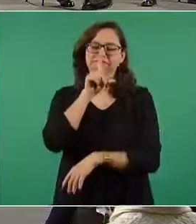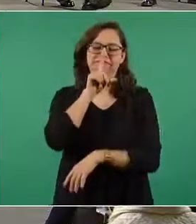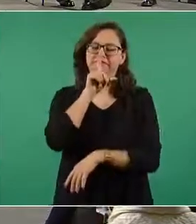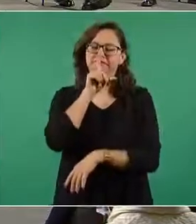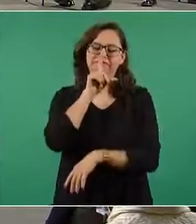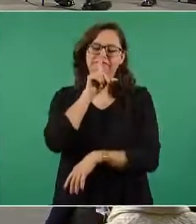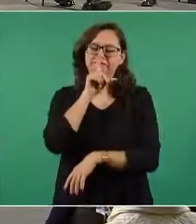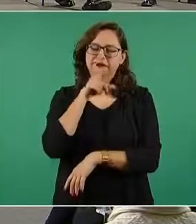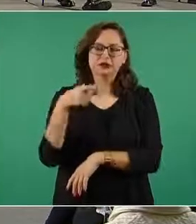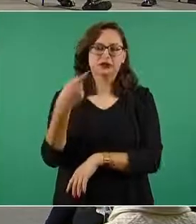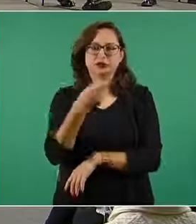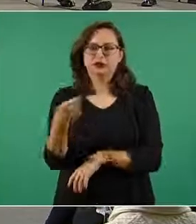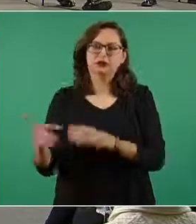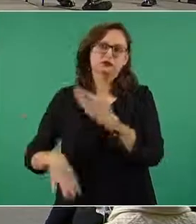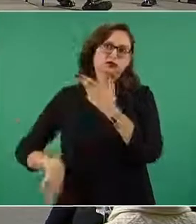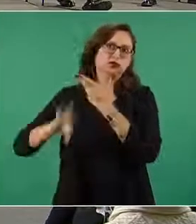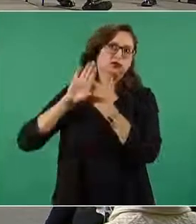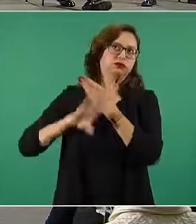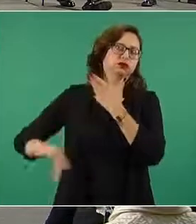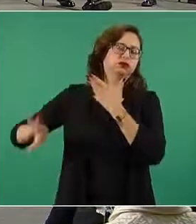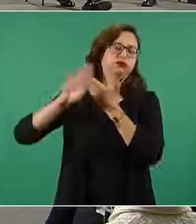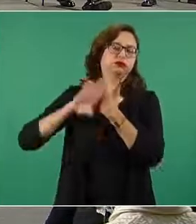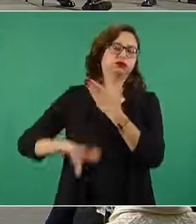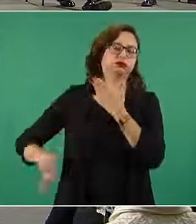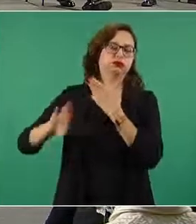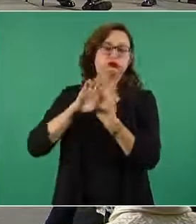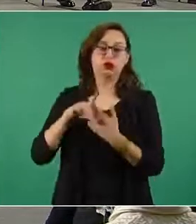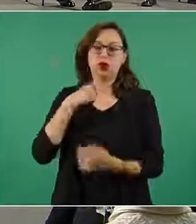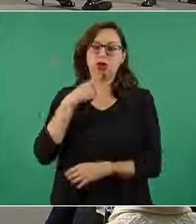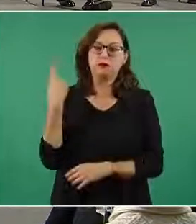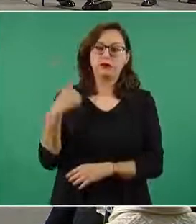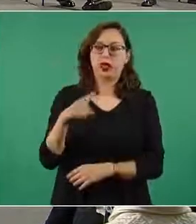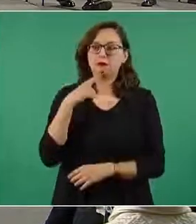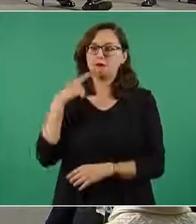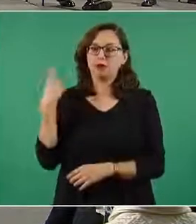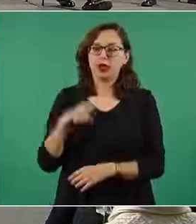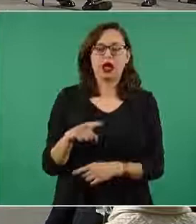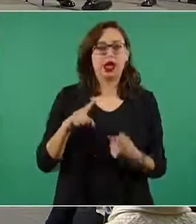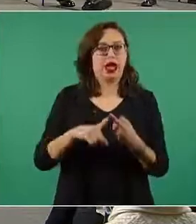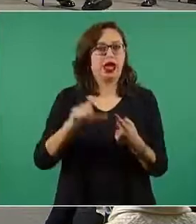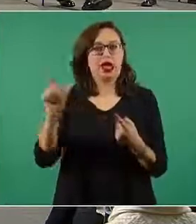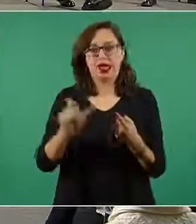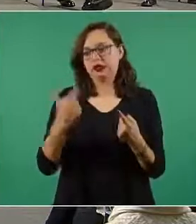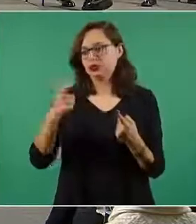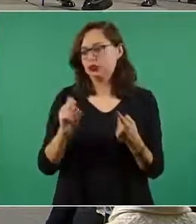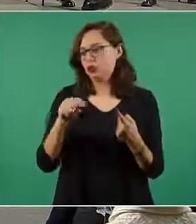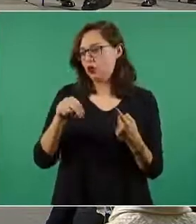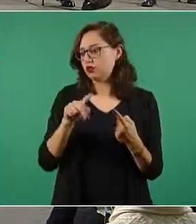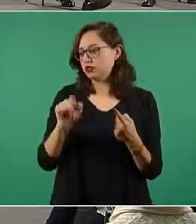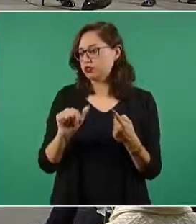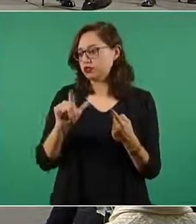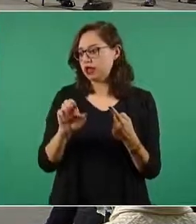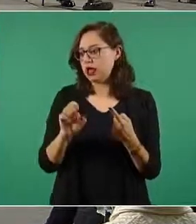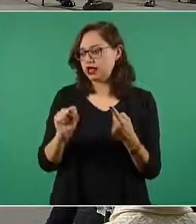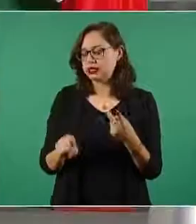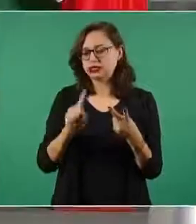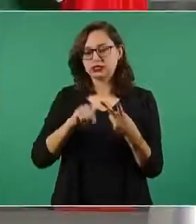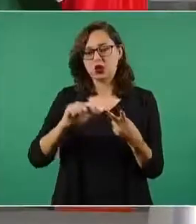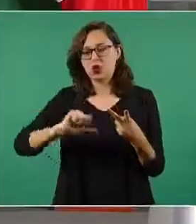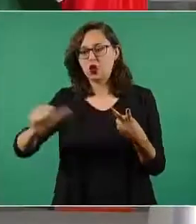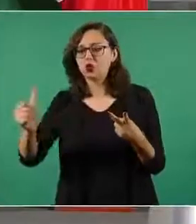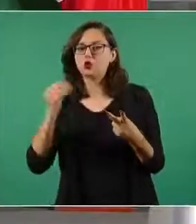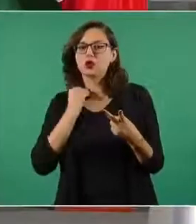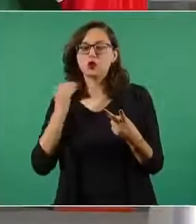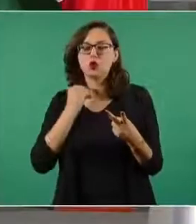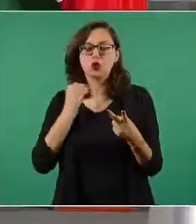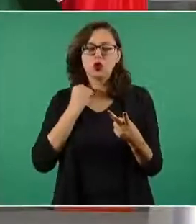imagínense nos iban a llover amparos de Claudia X González y de ¿cómo se llama? el abogado este